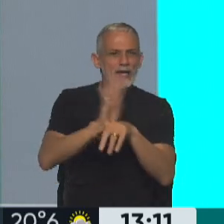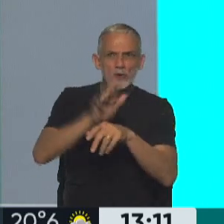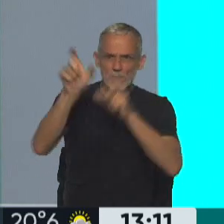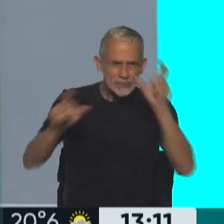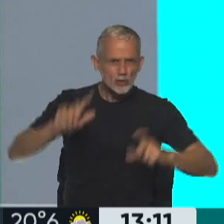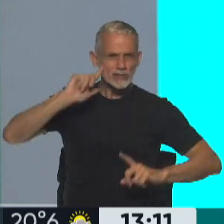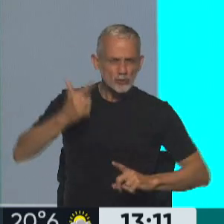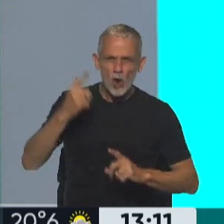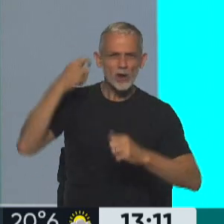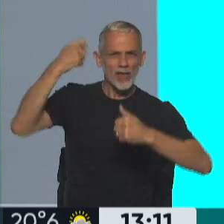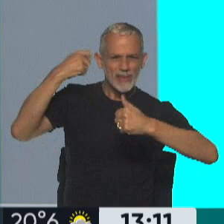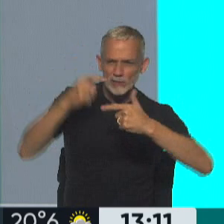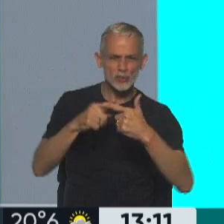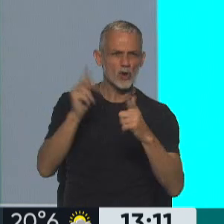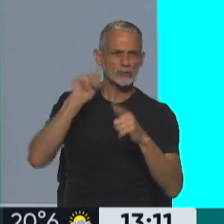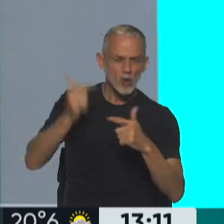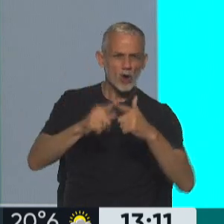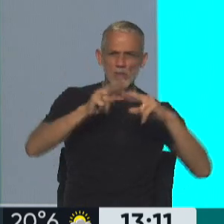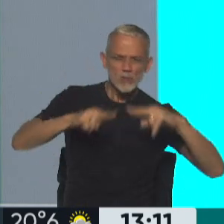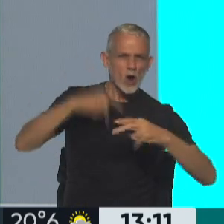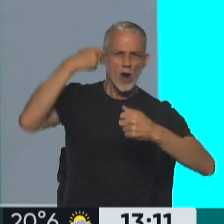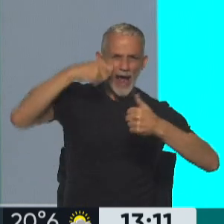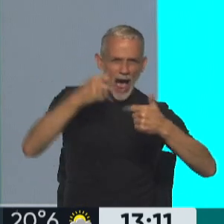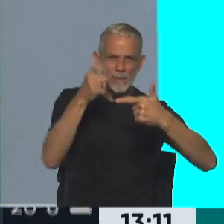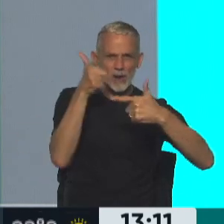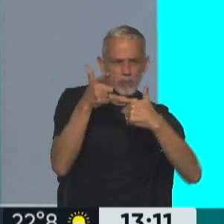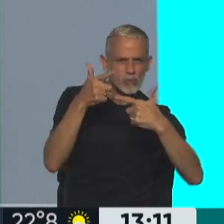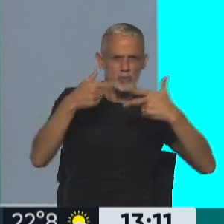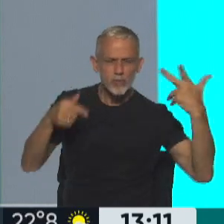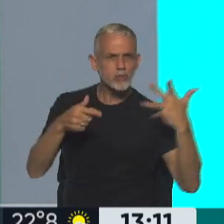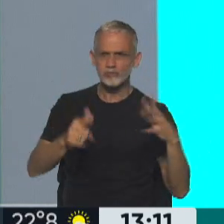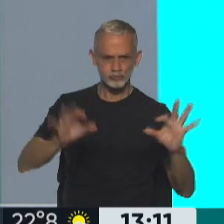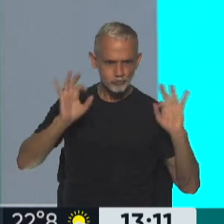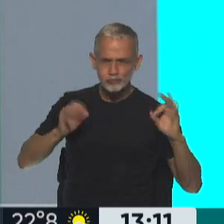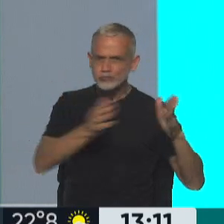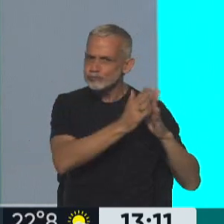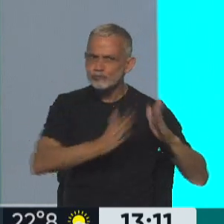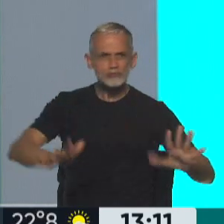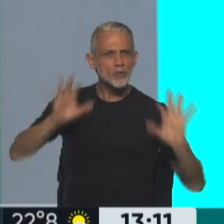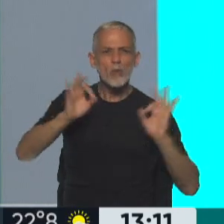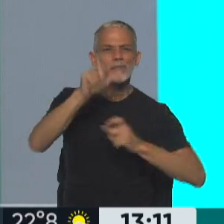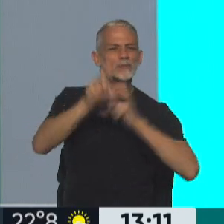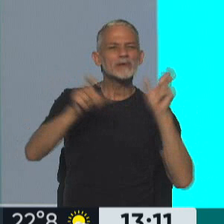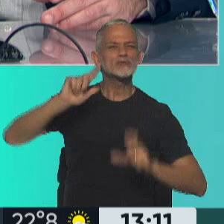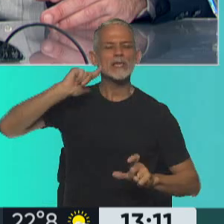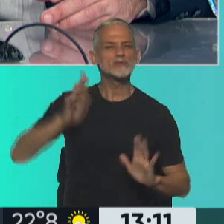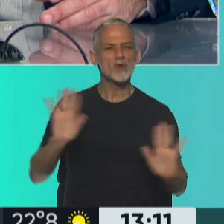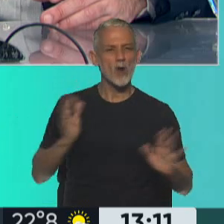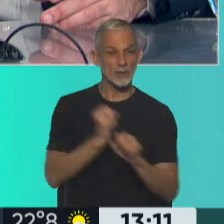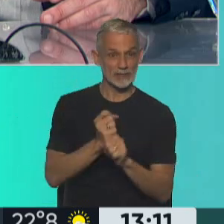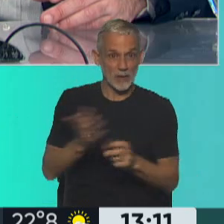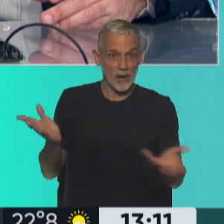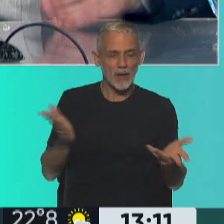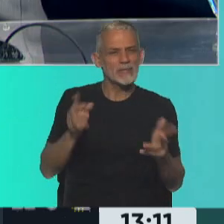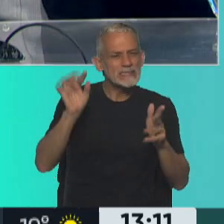sordos, directores sordos, productores, camarógrafos. Es todo el proceso realizado por personas sordas con la